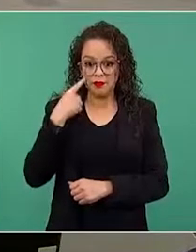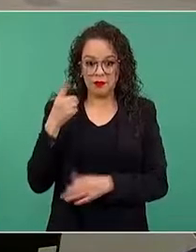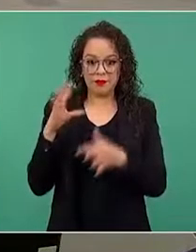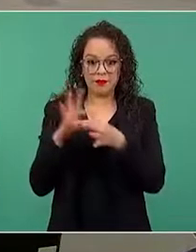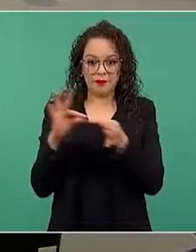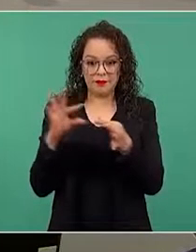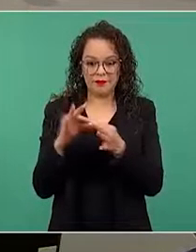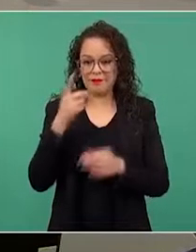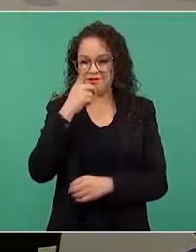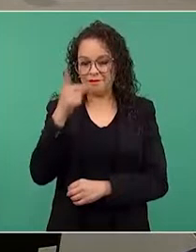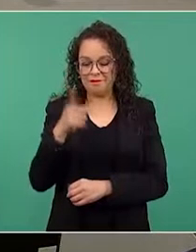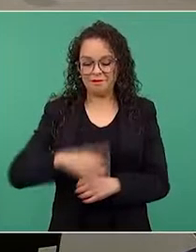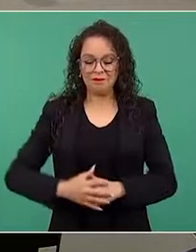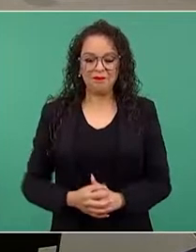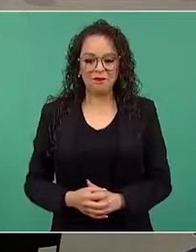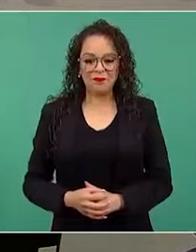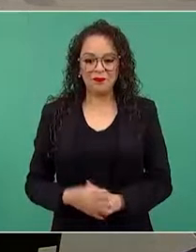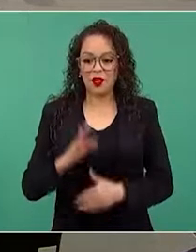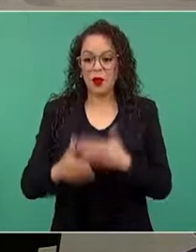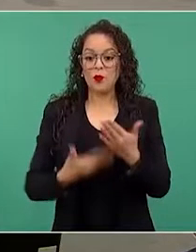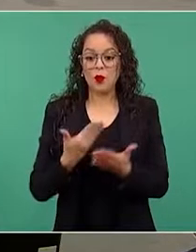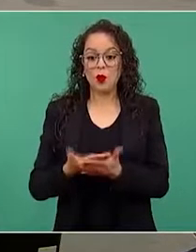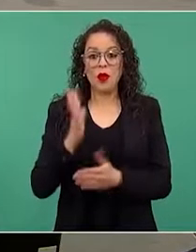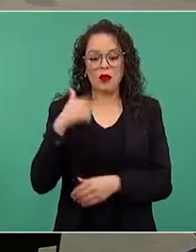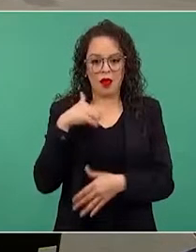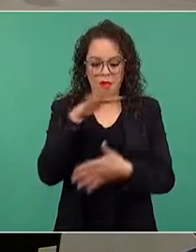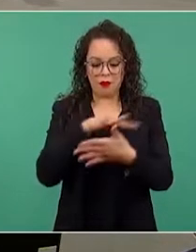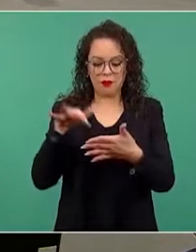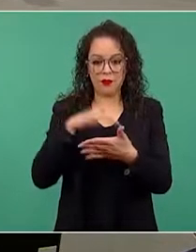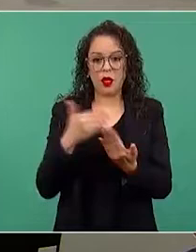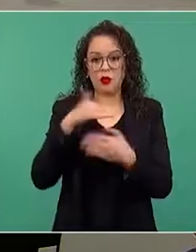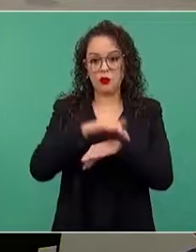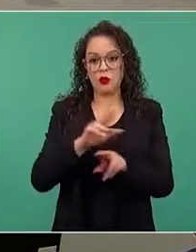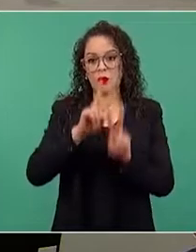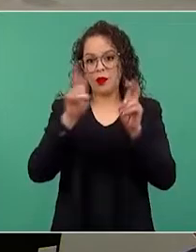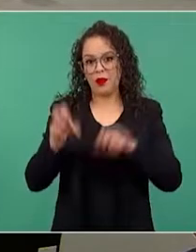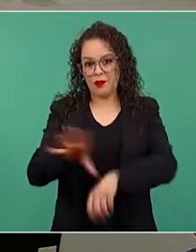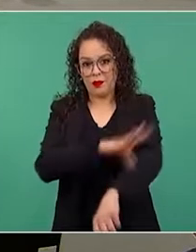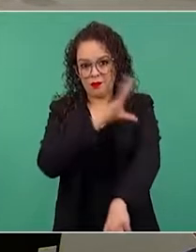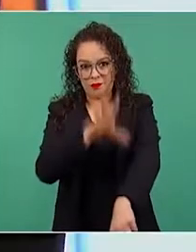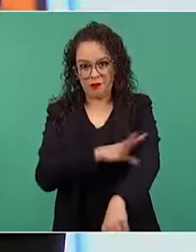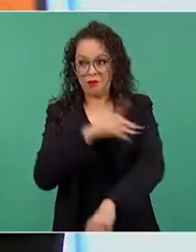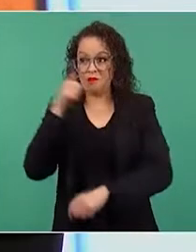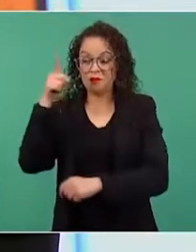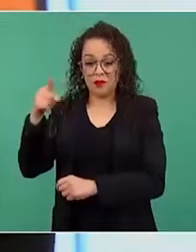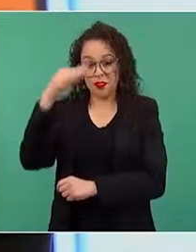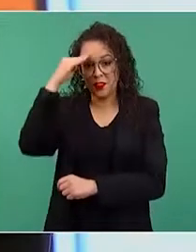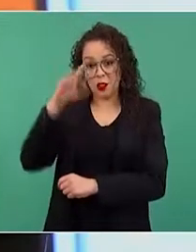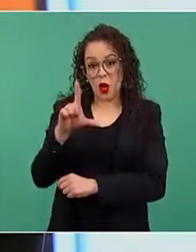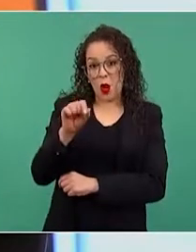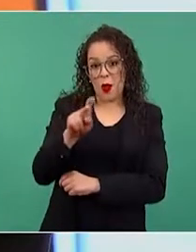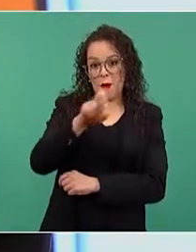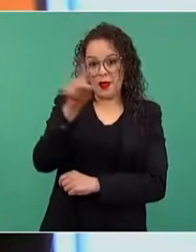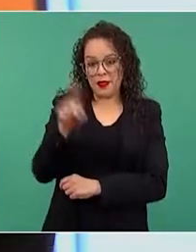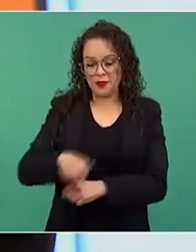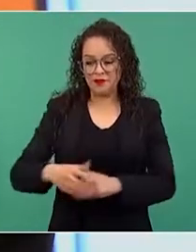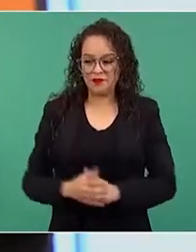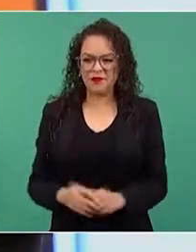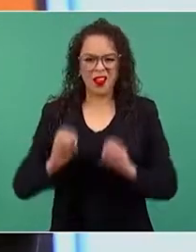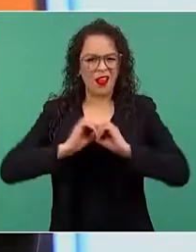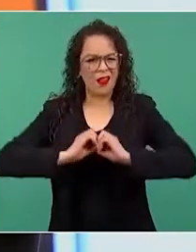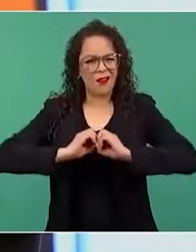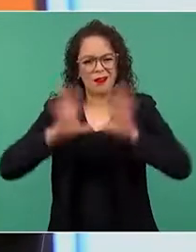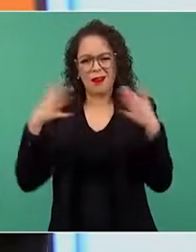Cito, ya leí la propuesta de reforma sobre la electricidad del señor López y el mensaje que manda es muy claro